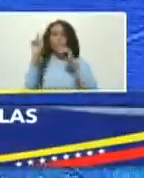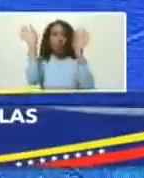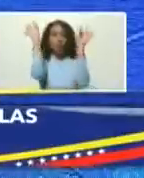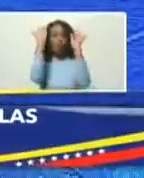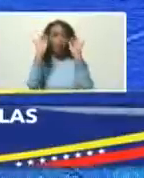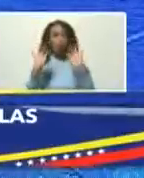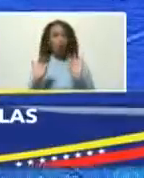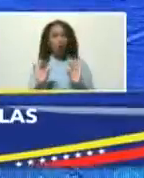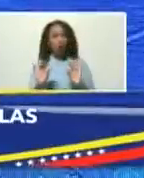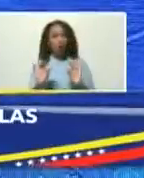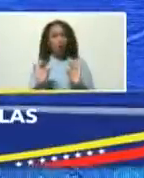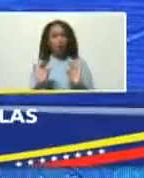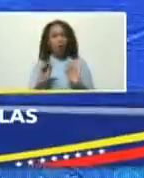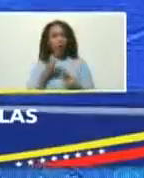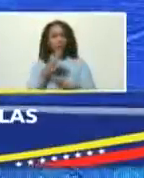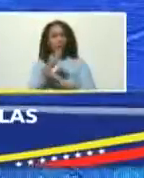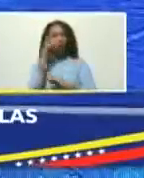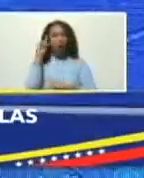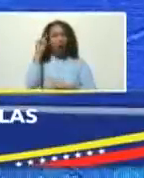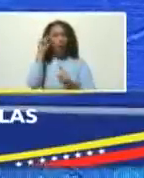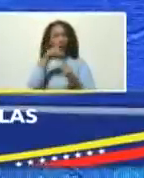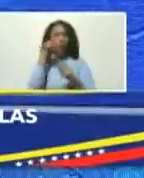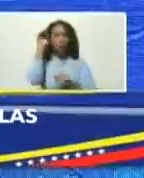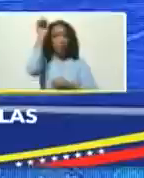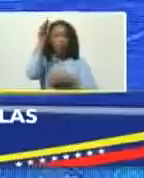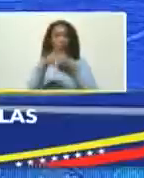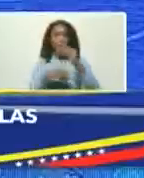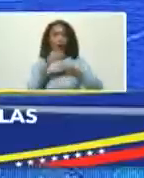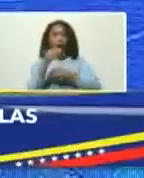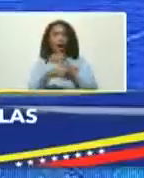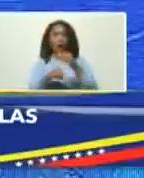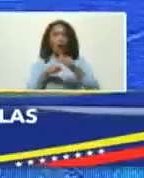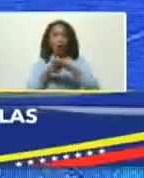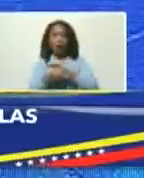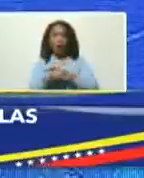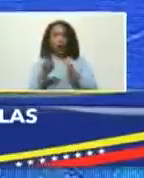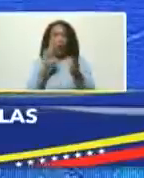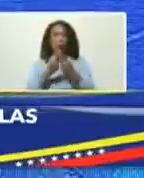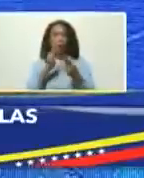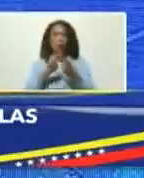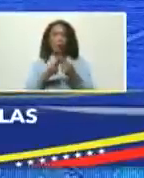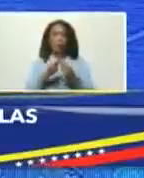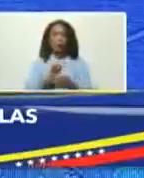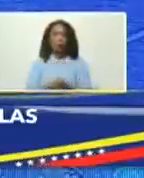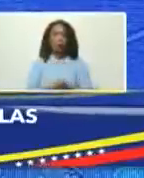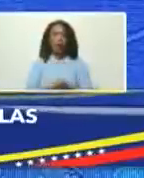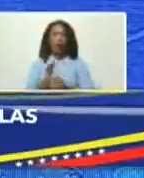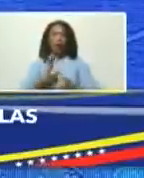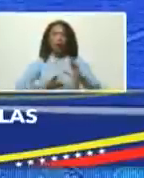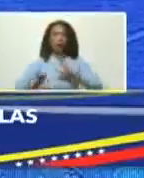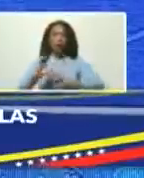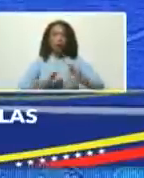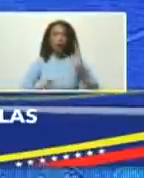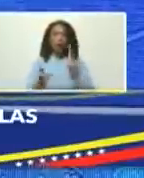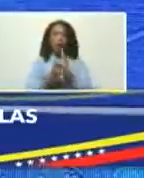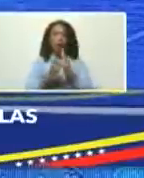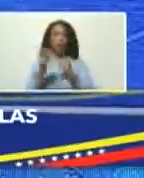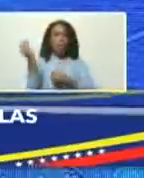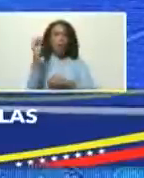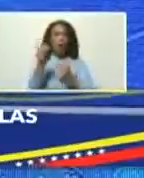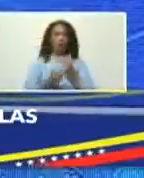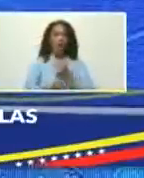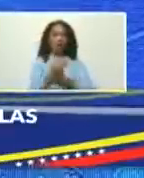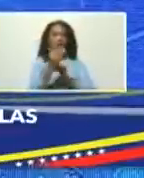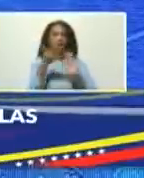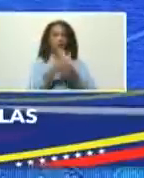el tránsito hacia el futuro nos garantiza el acceso al conocimiento a la ciencia a la tecnología más avanzada